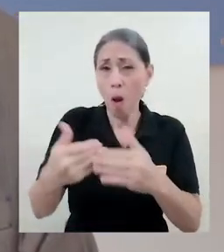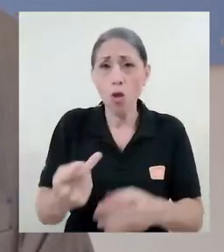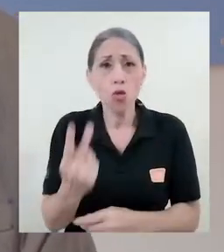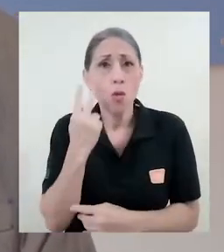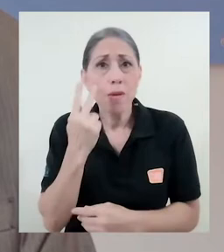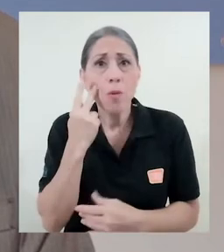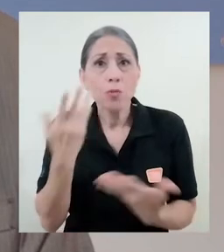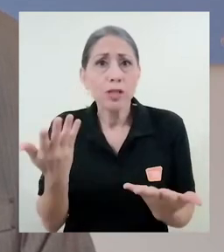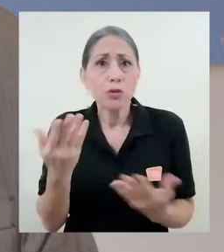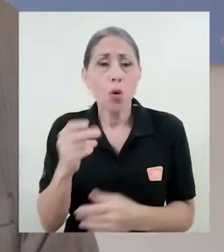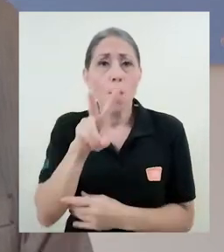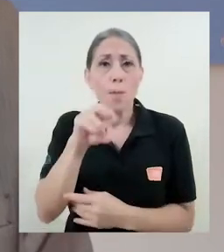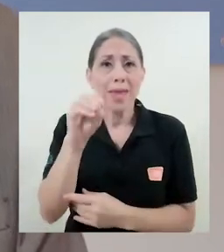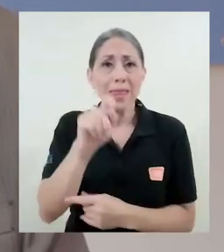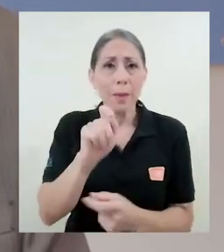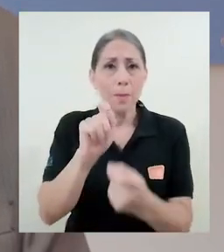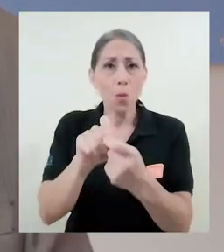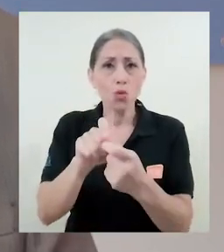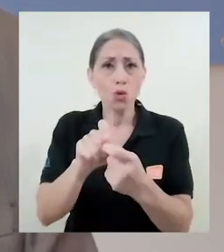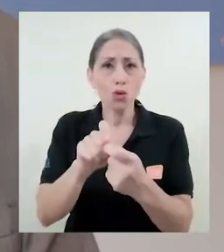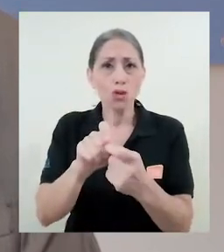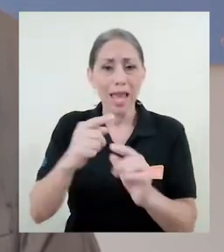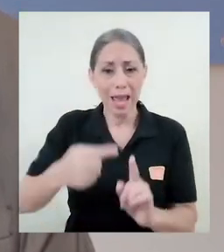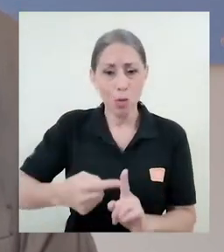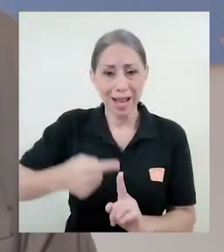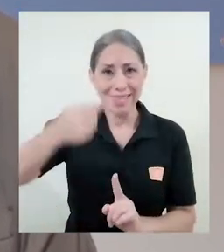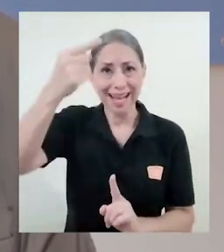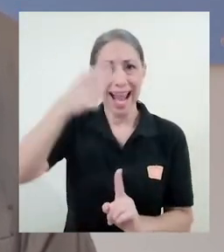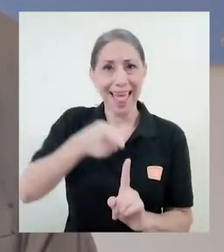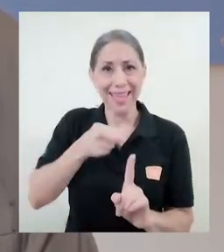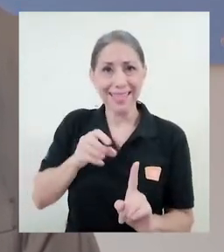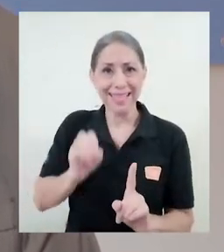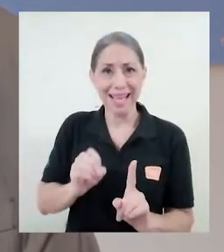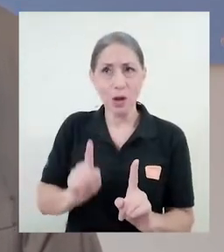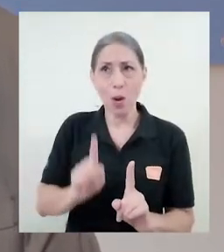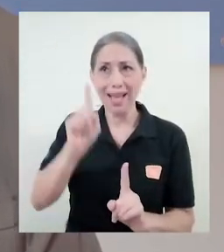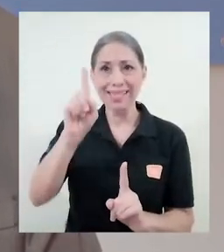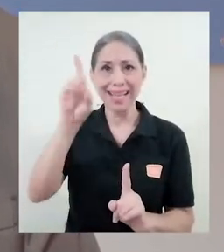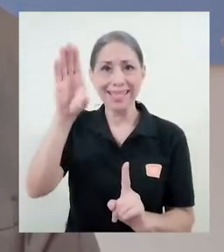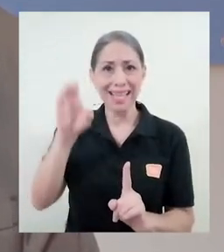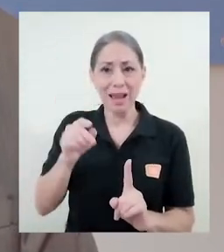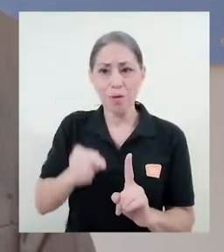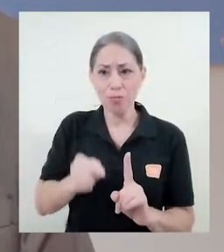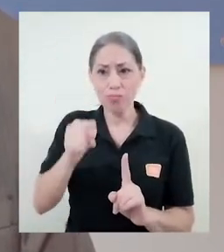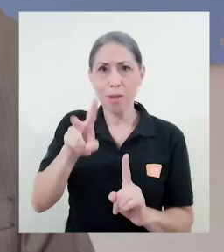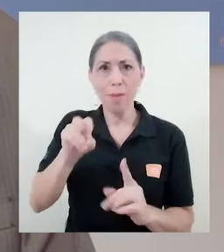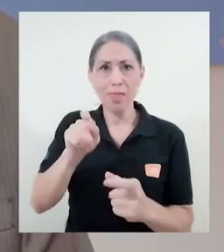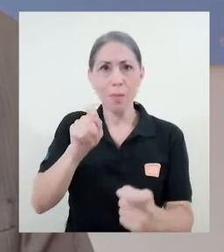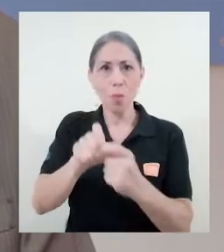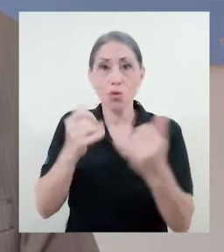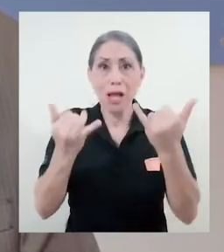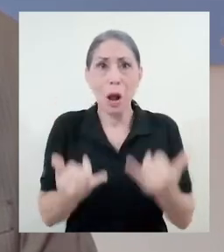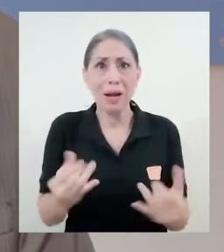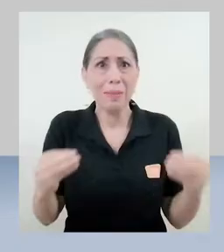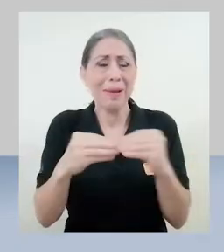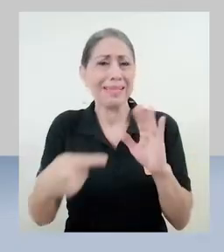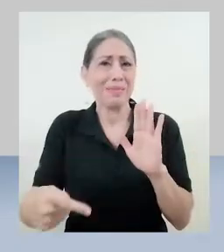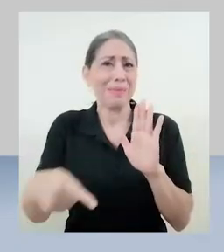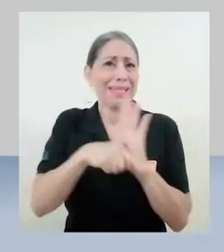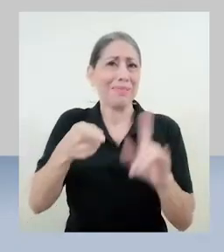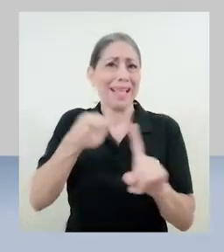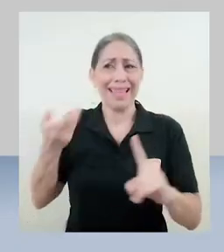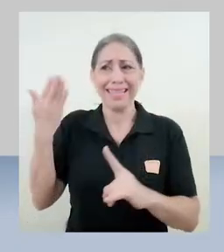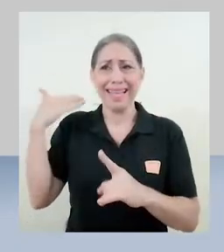una magnitud de 20 puntos en una escala de 0 a 100. Es el momento más pesimista desde que hacemos la encuesta.